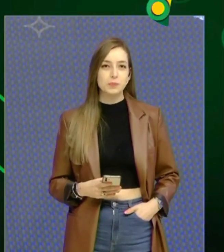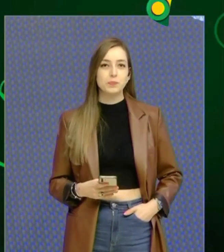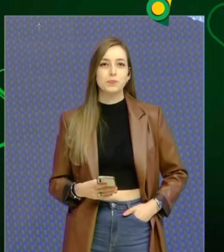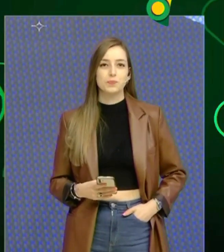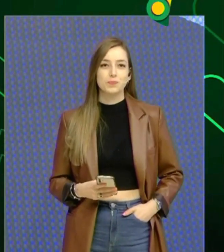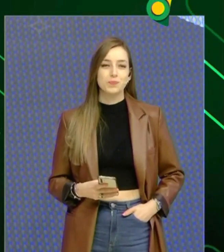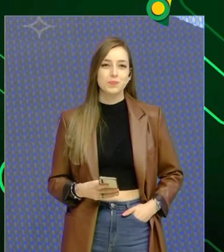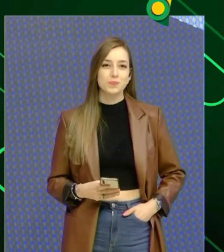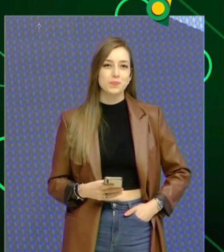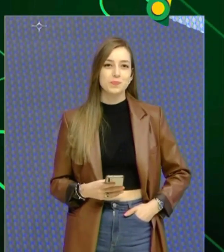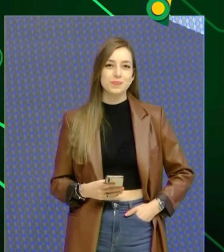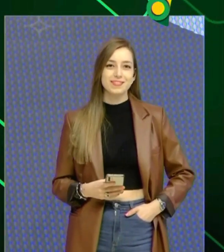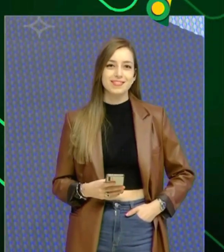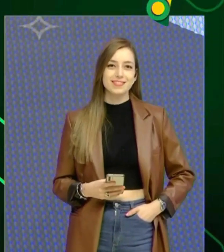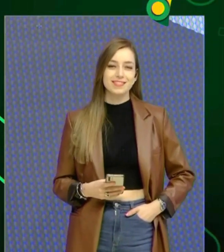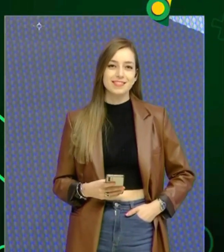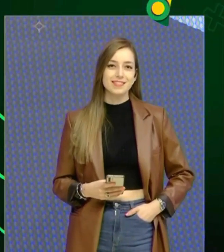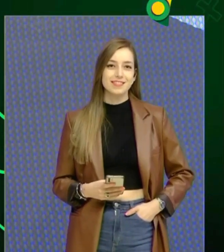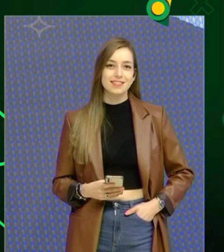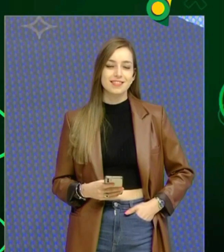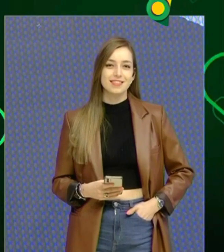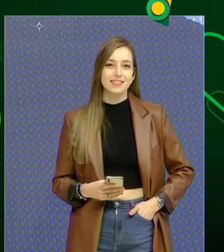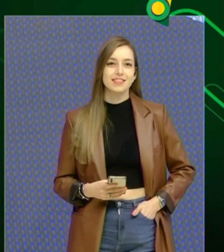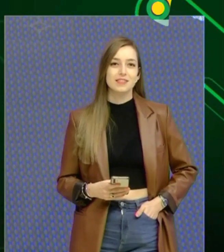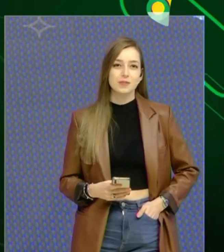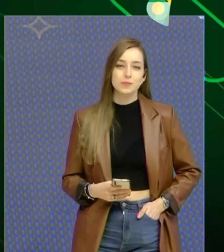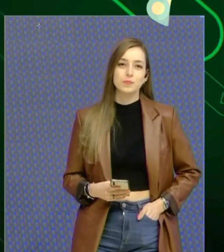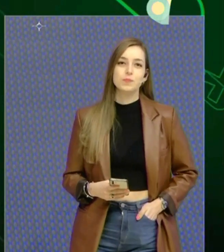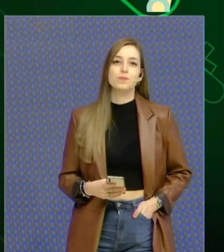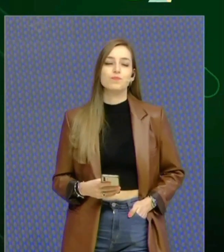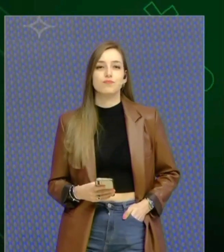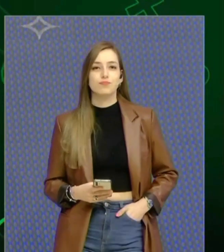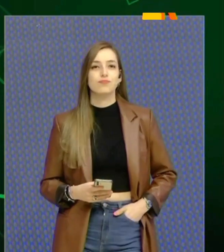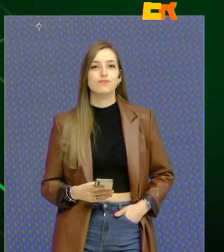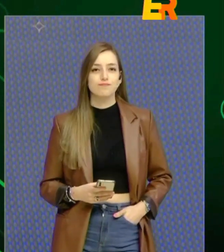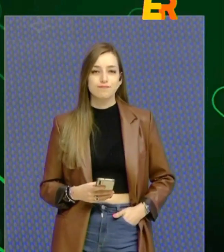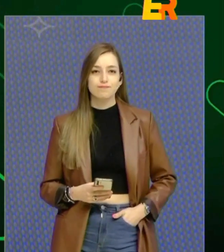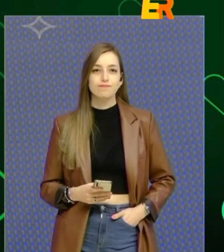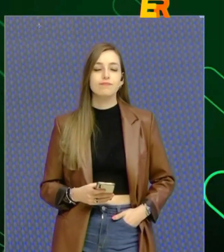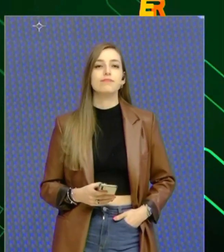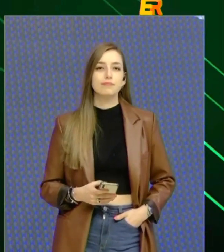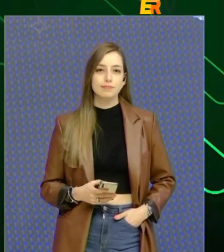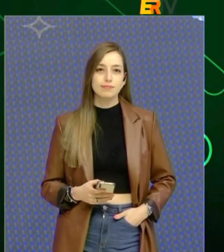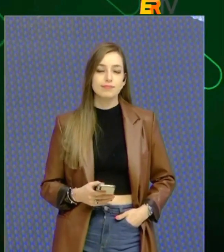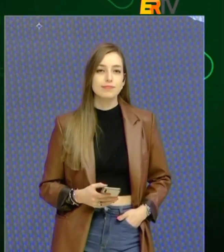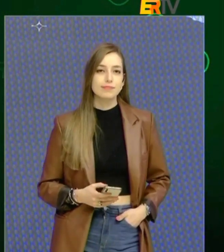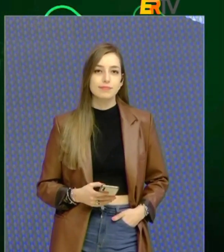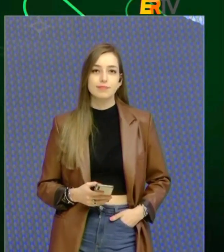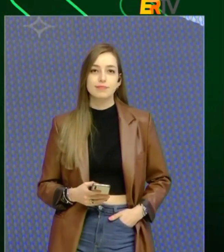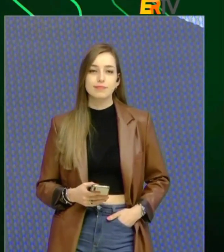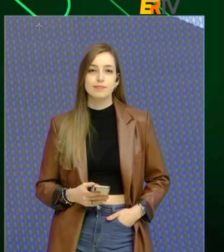Ariel? Sí, la Providencia forma parte del patrimonio histórico de la localidad y podemos